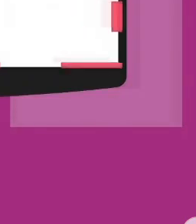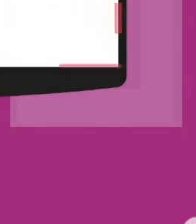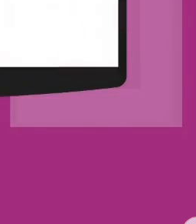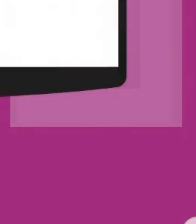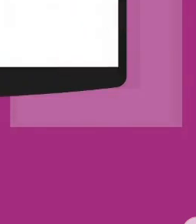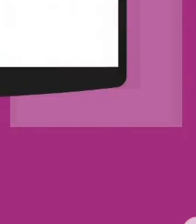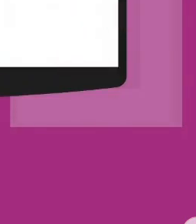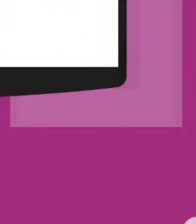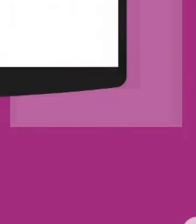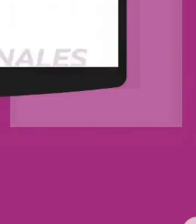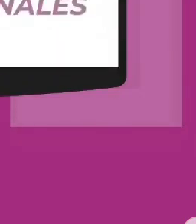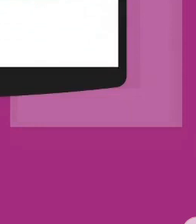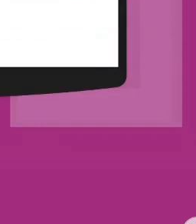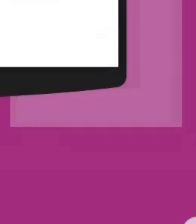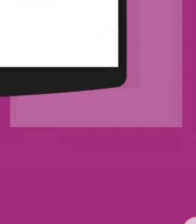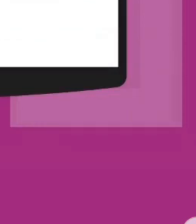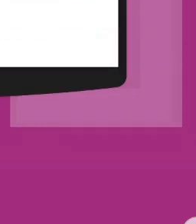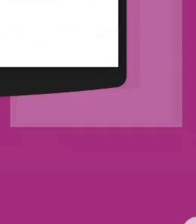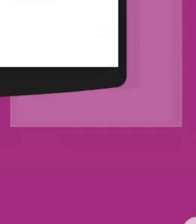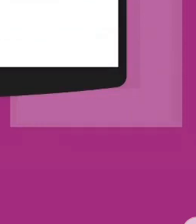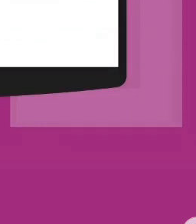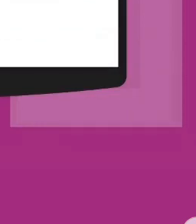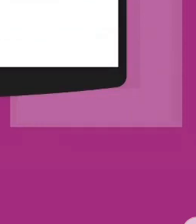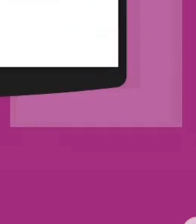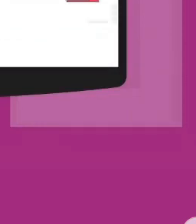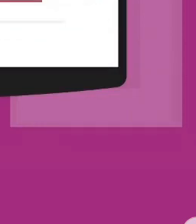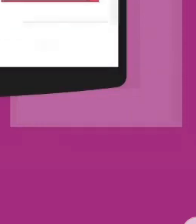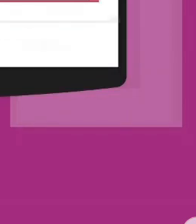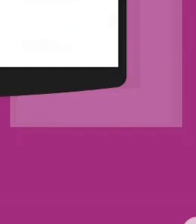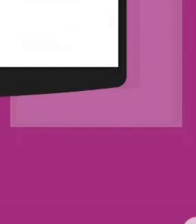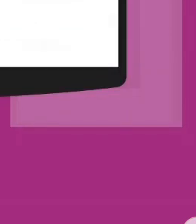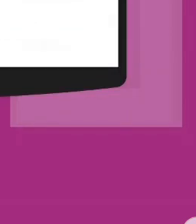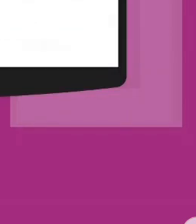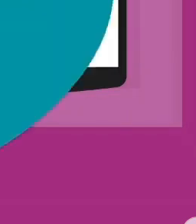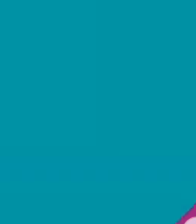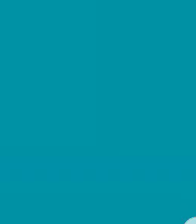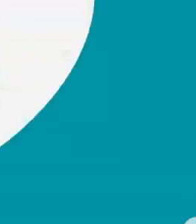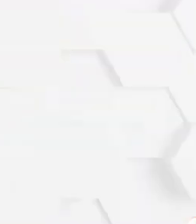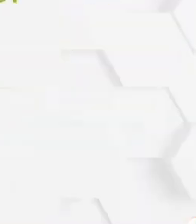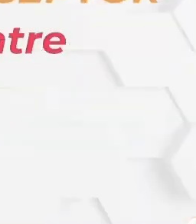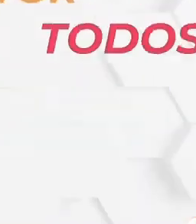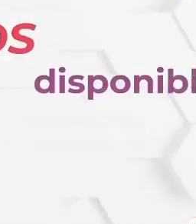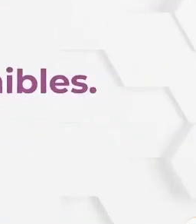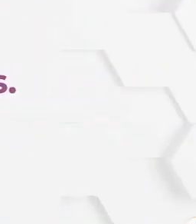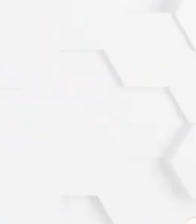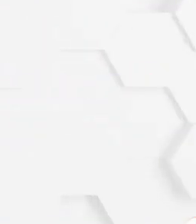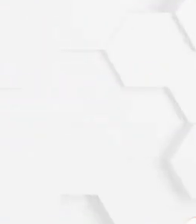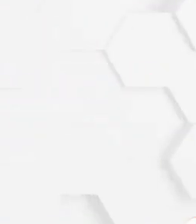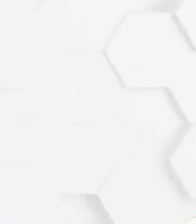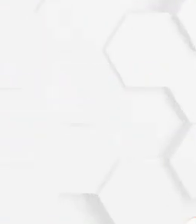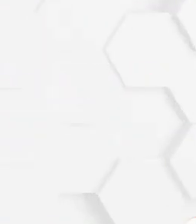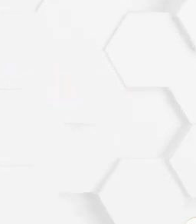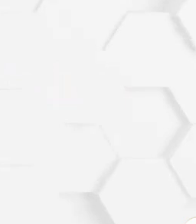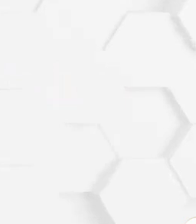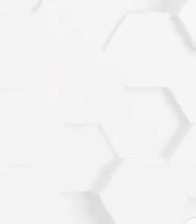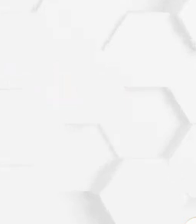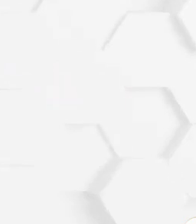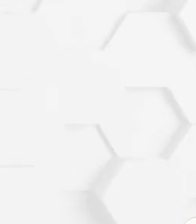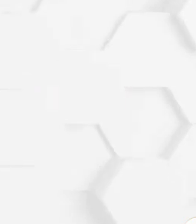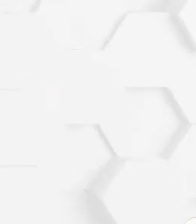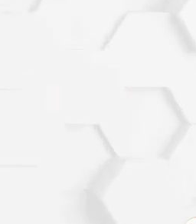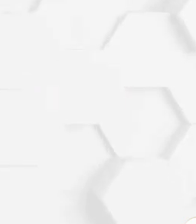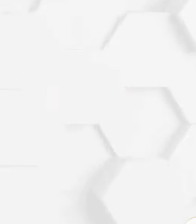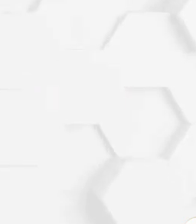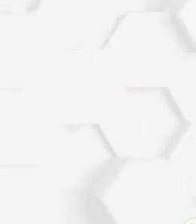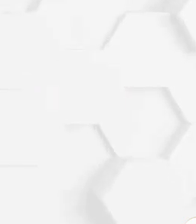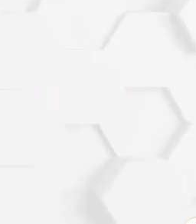Elige búsqueda automática o sincronizar nuevos canales. Espera a que el receptor encuentre todos los